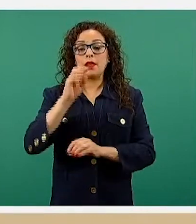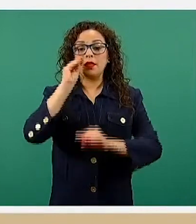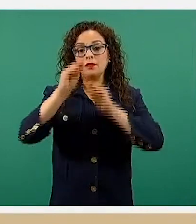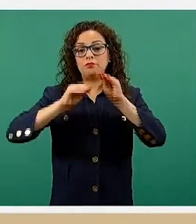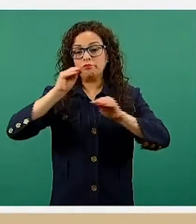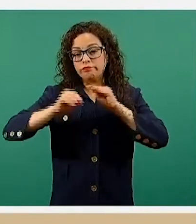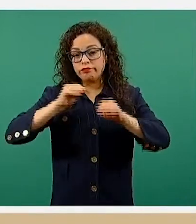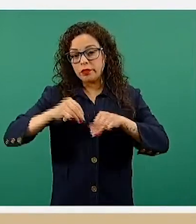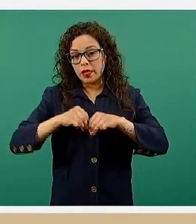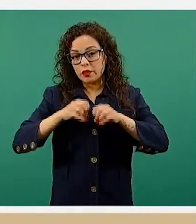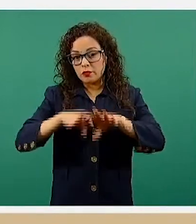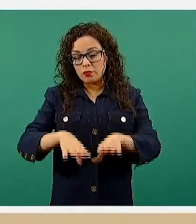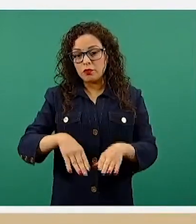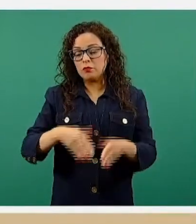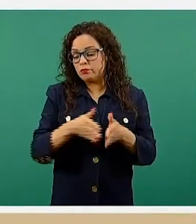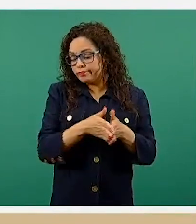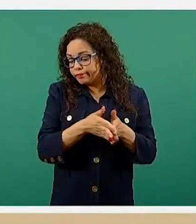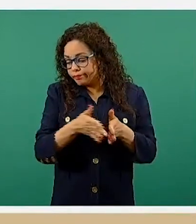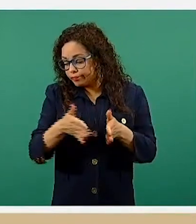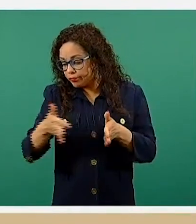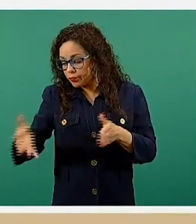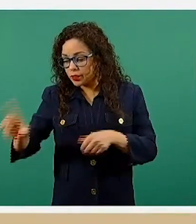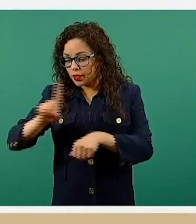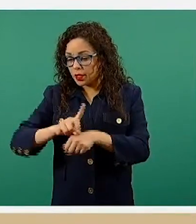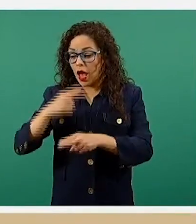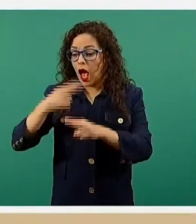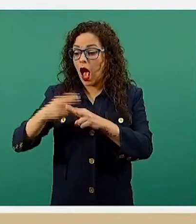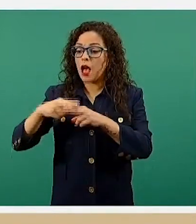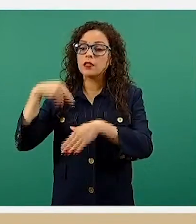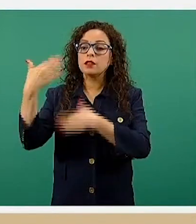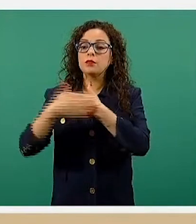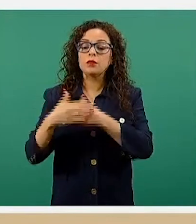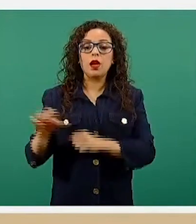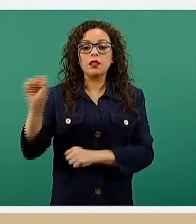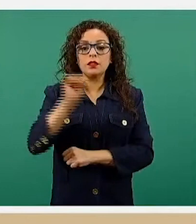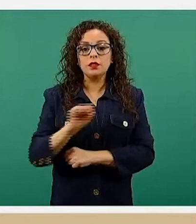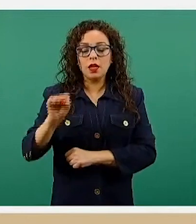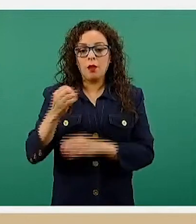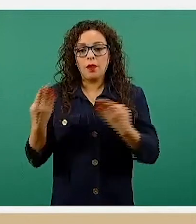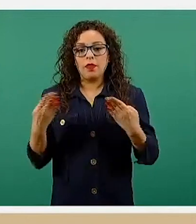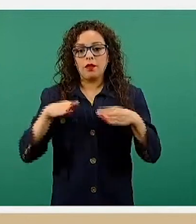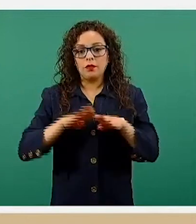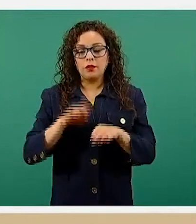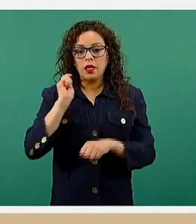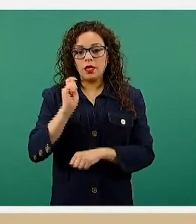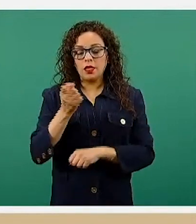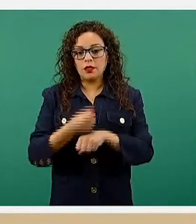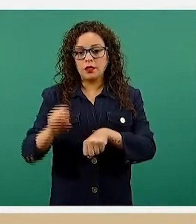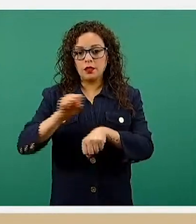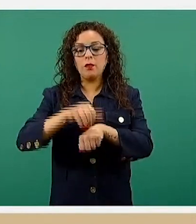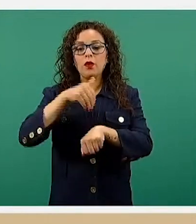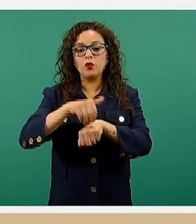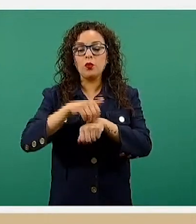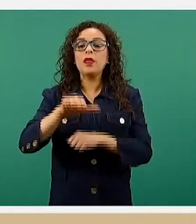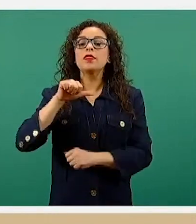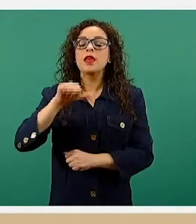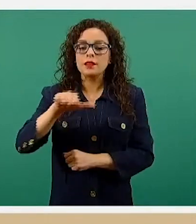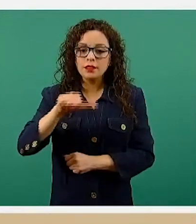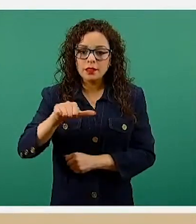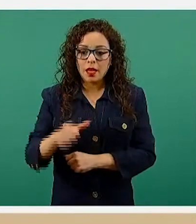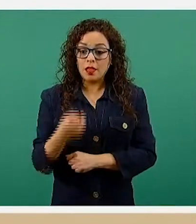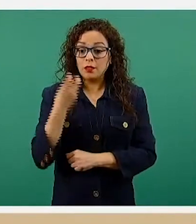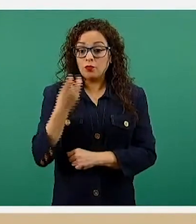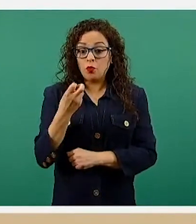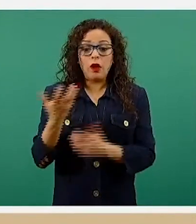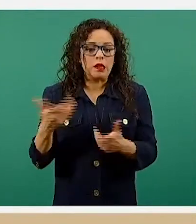siguientes días hasta el sábado, que cerramos el comportamiento de la semana 16. Continúa, por lo